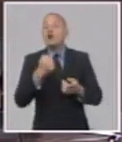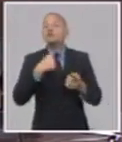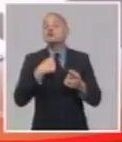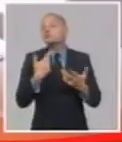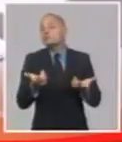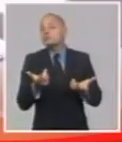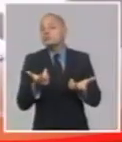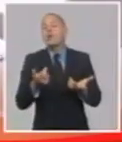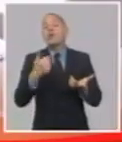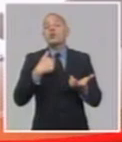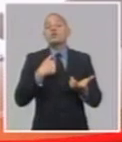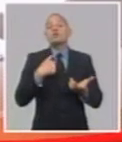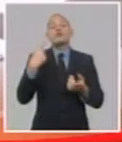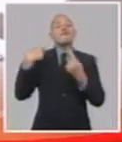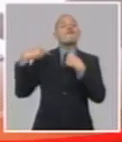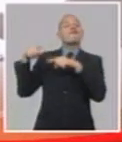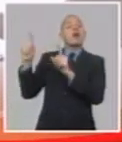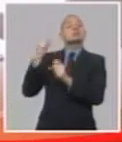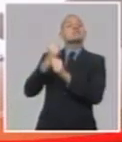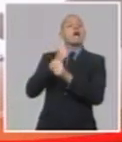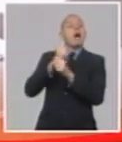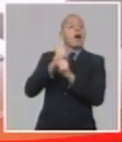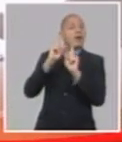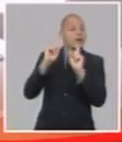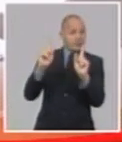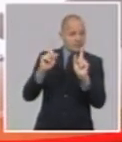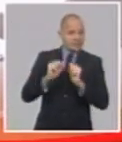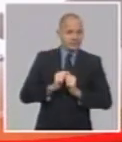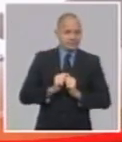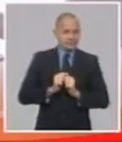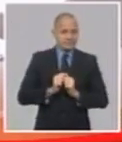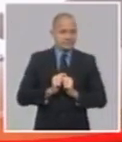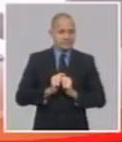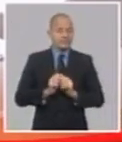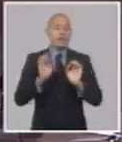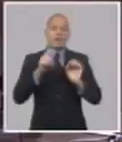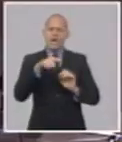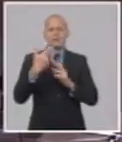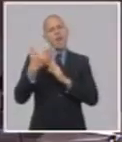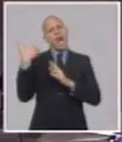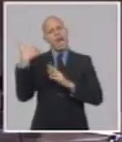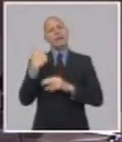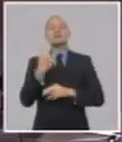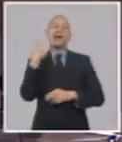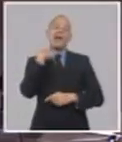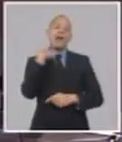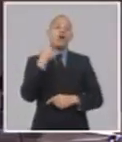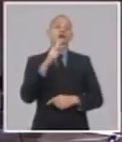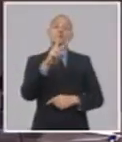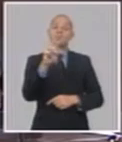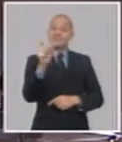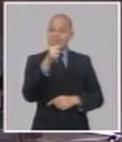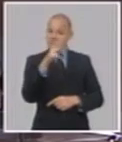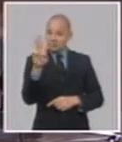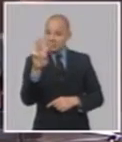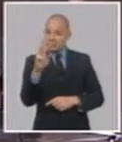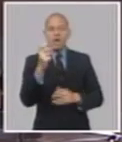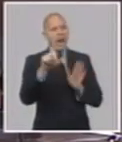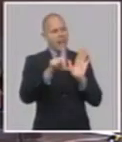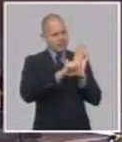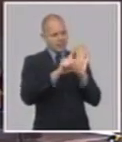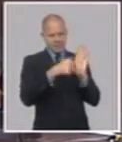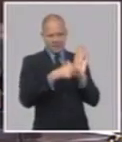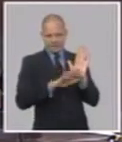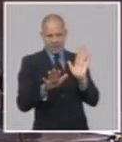se va a implementar? No, y no es solo el tema de implementar, incluso seguimos trabajando en crear esas condiciones. Es que transformamos los